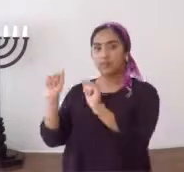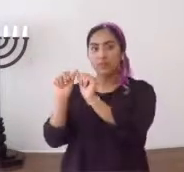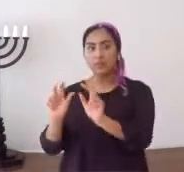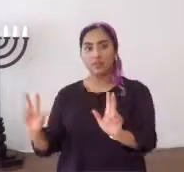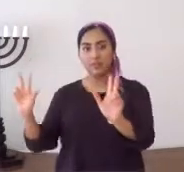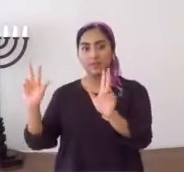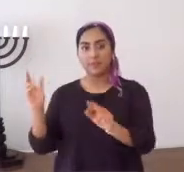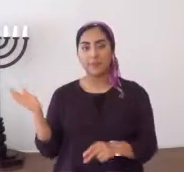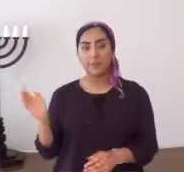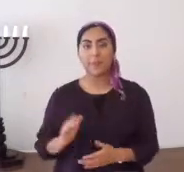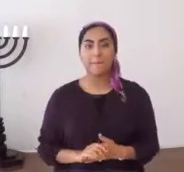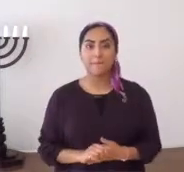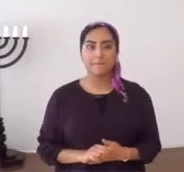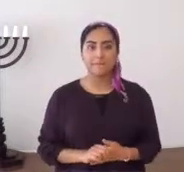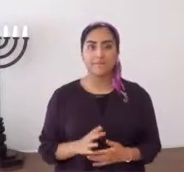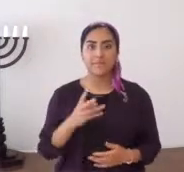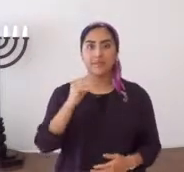menorá.